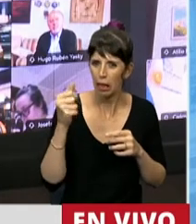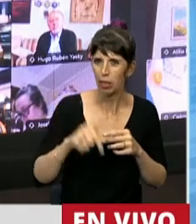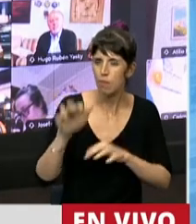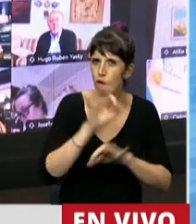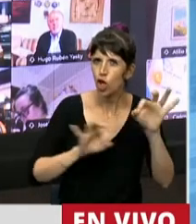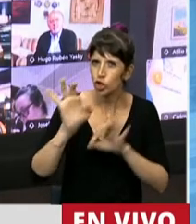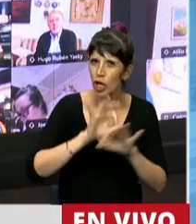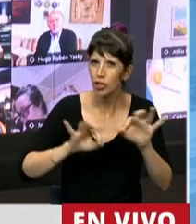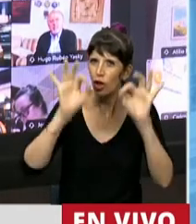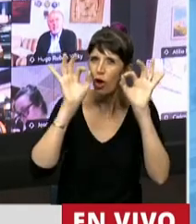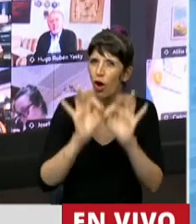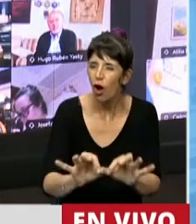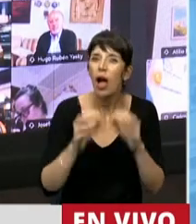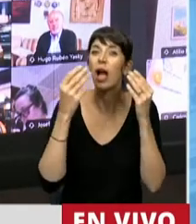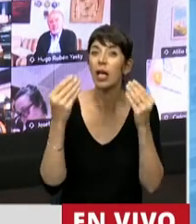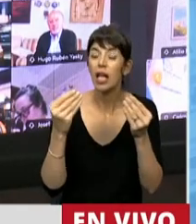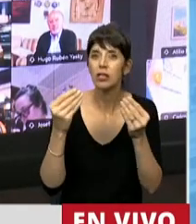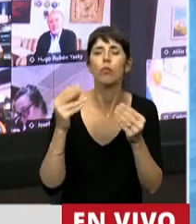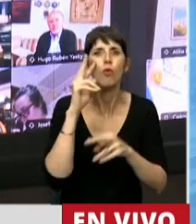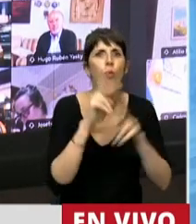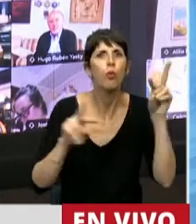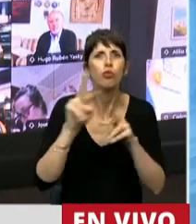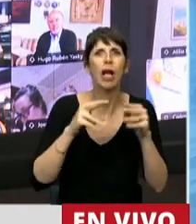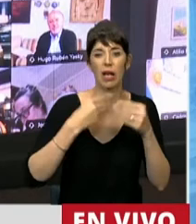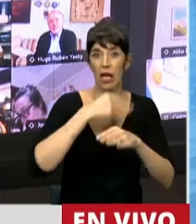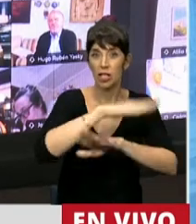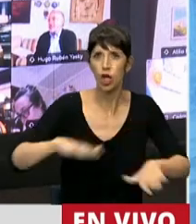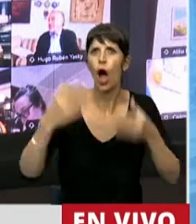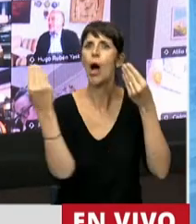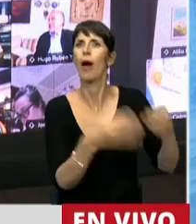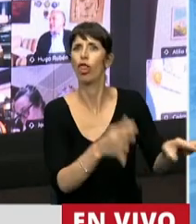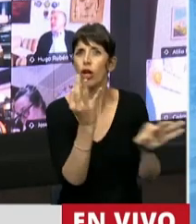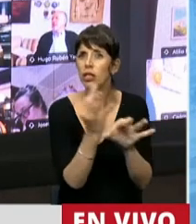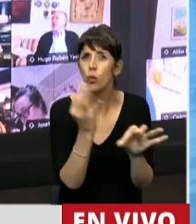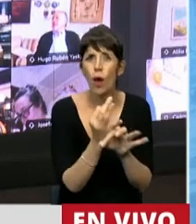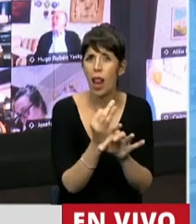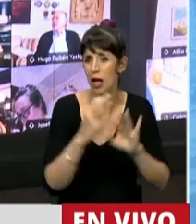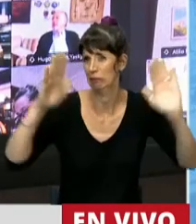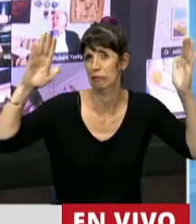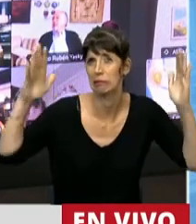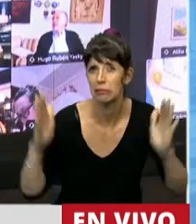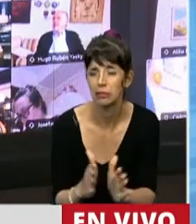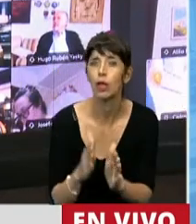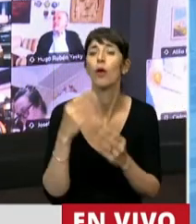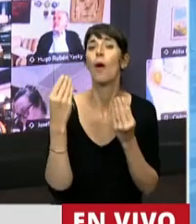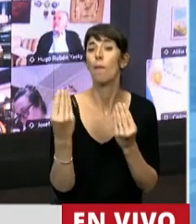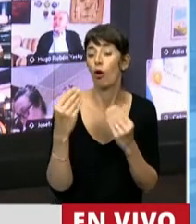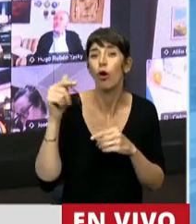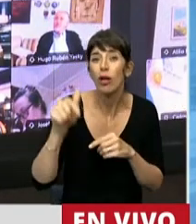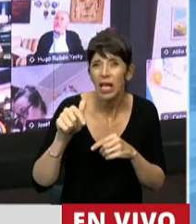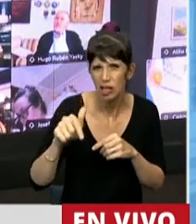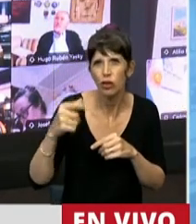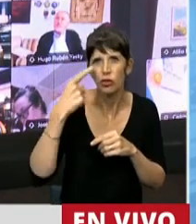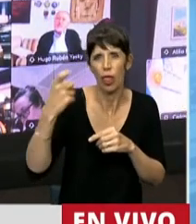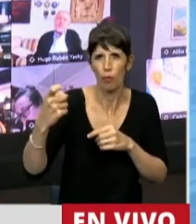es el que tiene que ver con la deserción escolar. No solamente esta pandemia en otros países ha demostrado que esto es una consecuencia